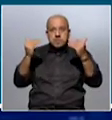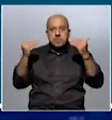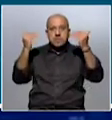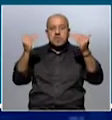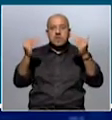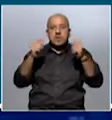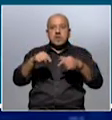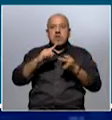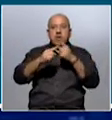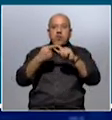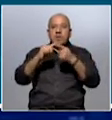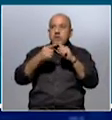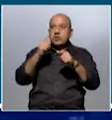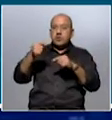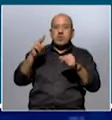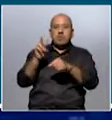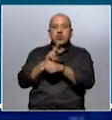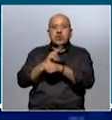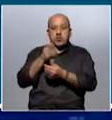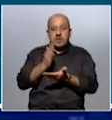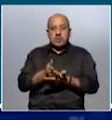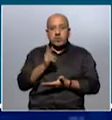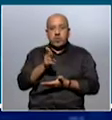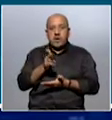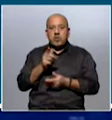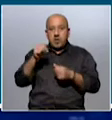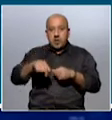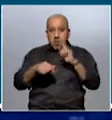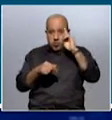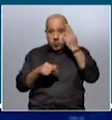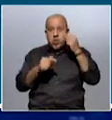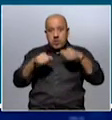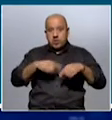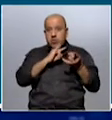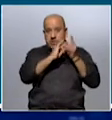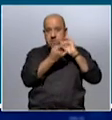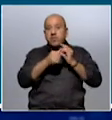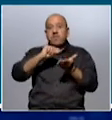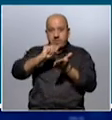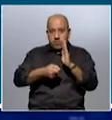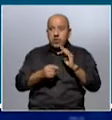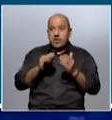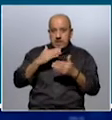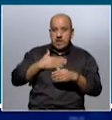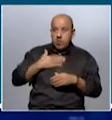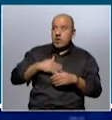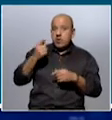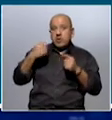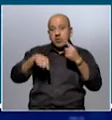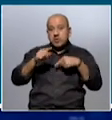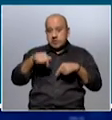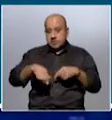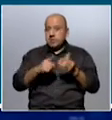la Convención Interamericana de Protección de los Derechos Humanos, que nuestro país y nuestro Parlamento ratificó y por lo tanto tiene estatuto de ley,